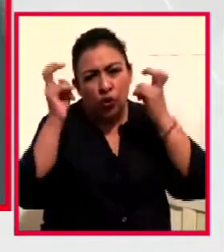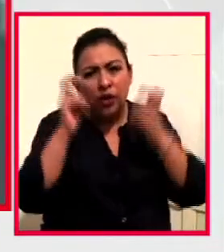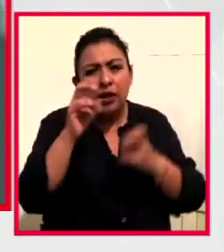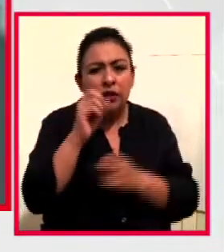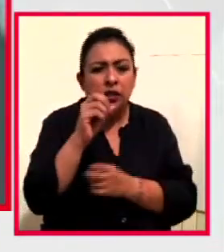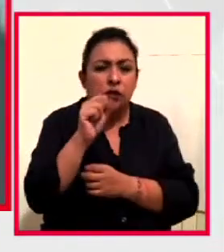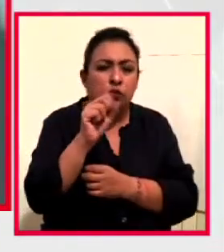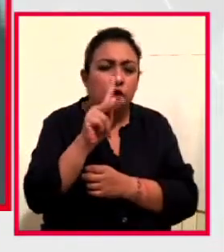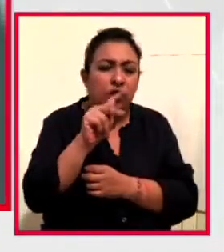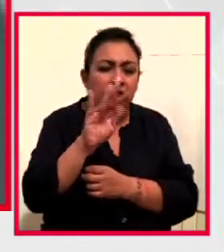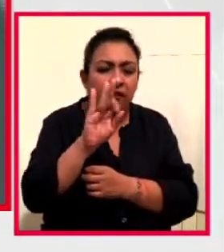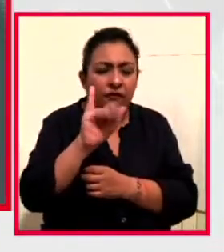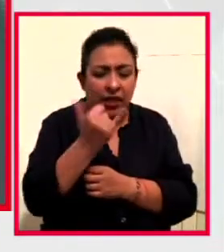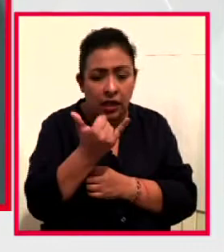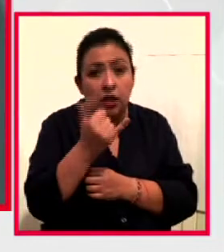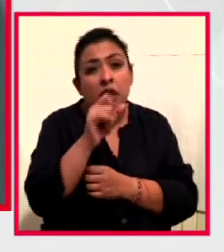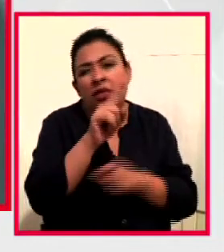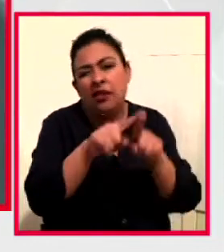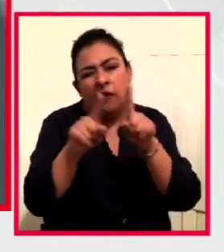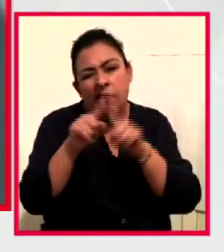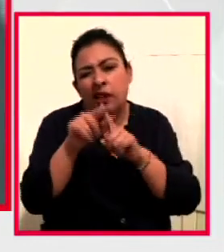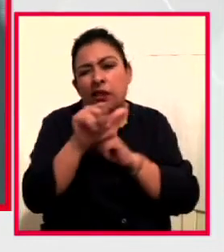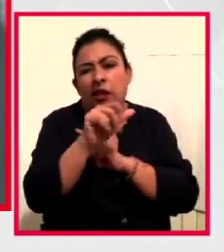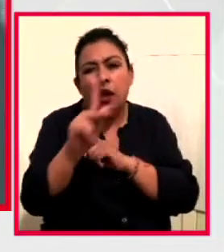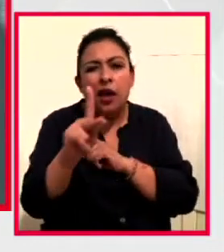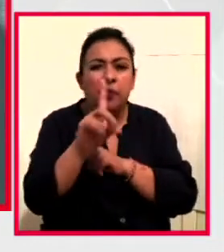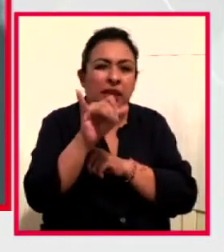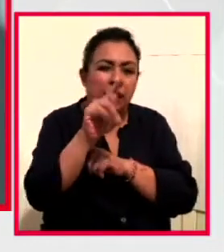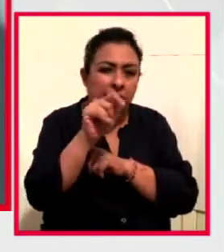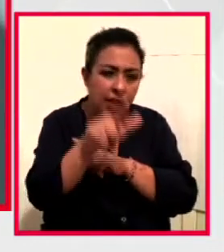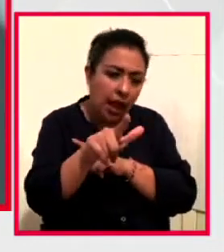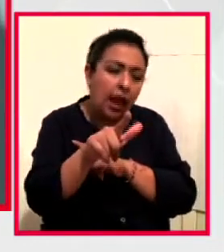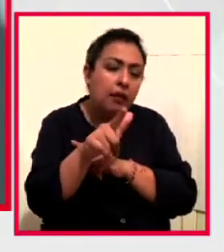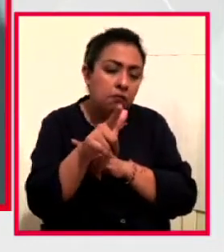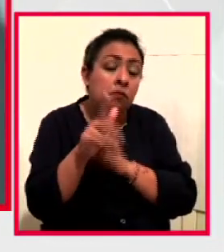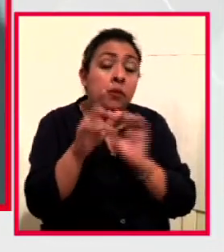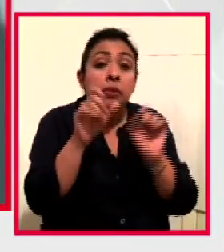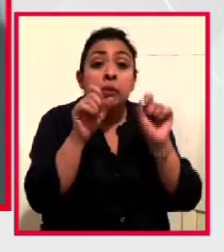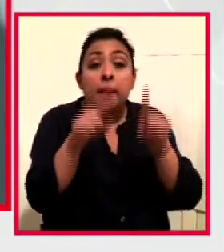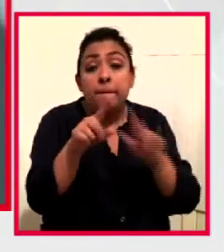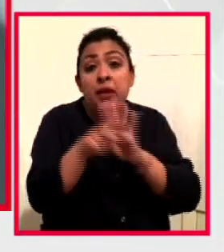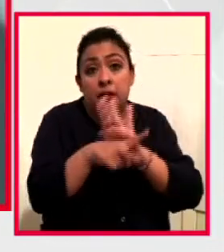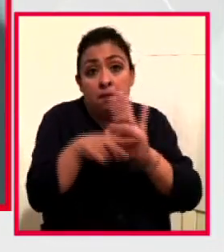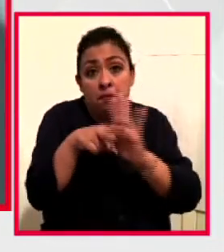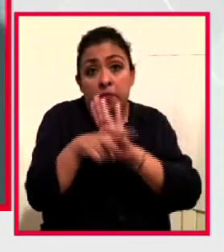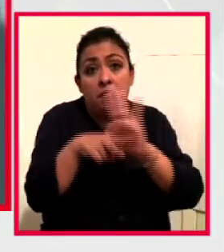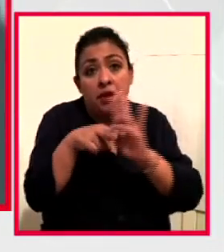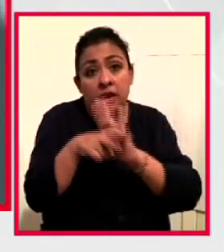Mar.